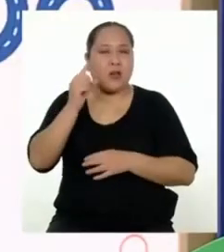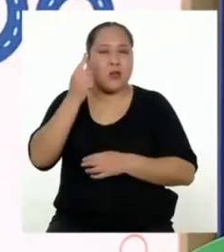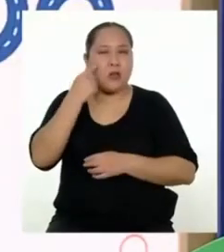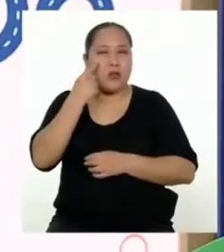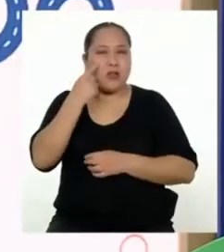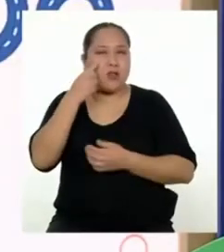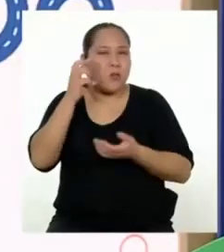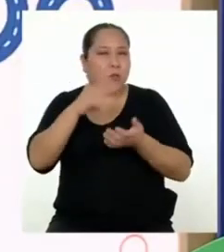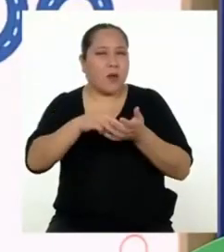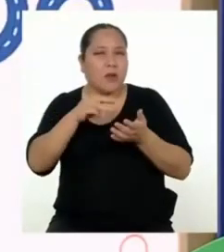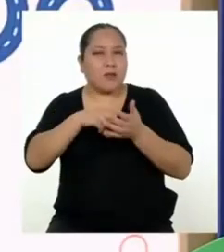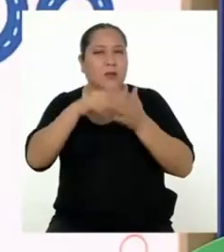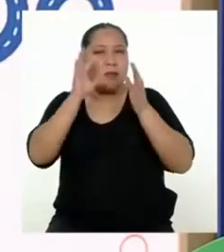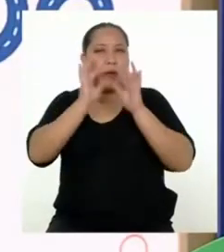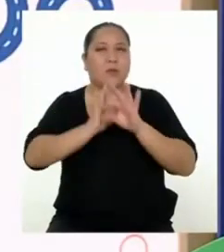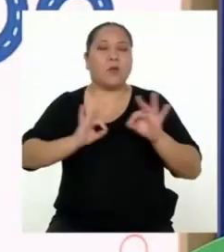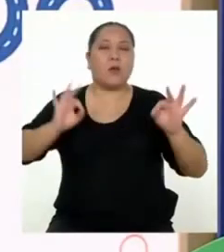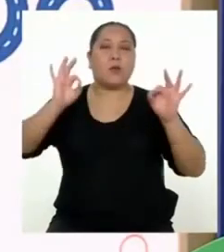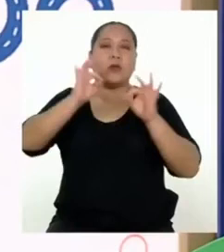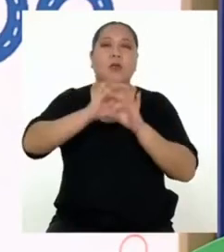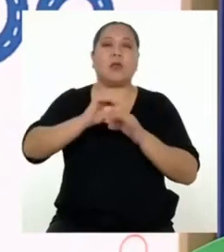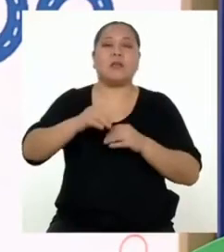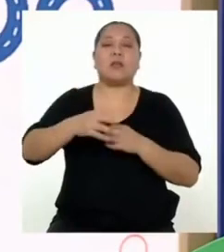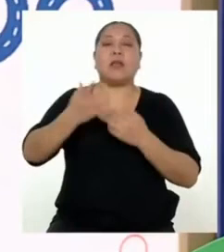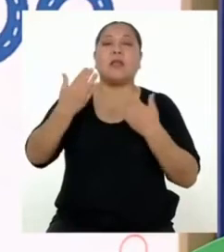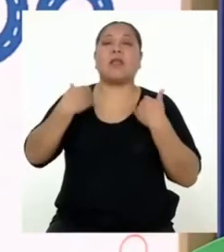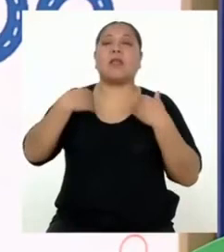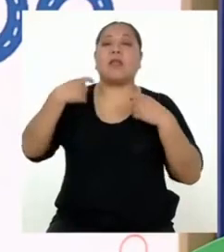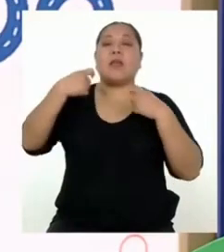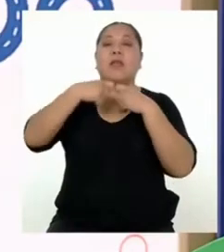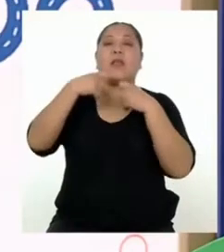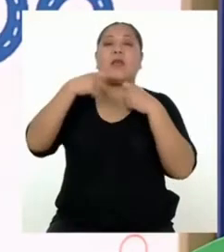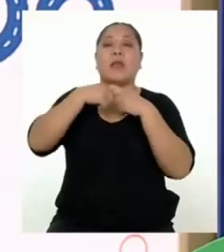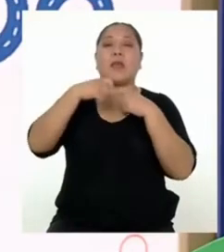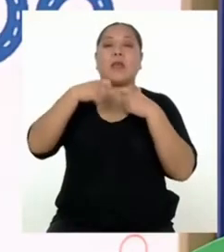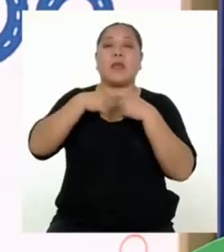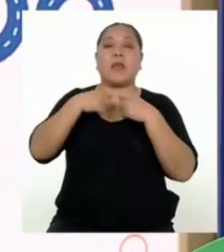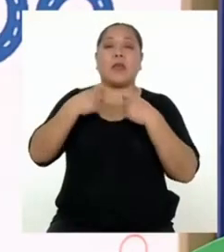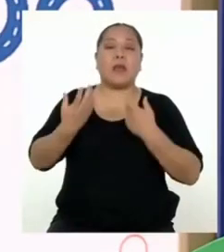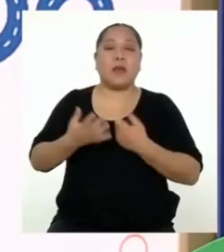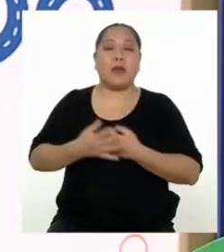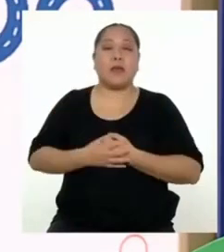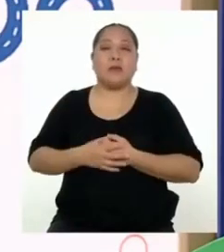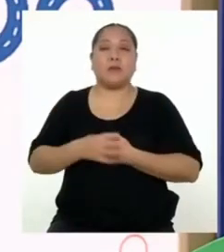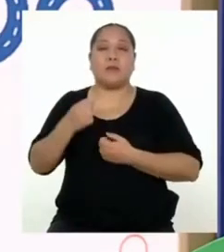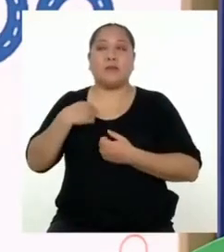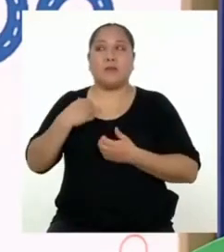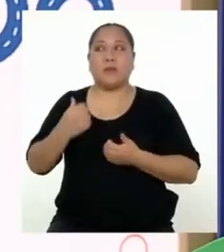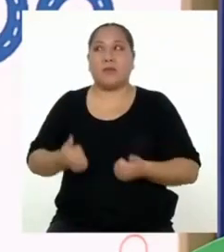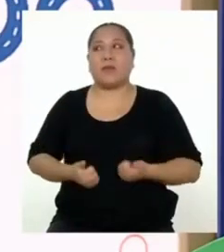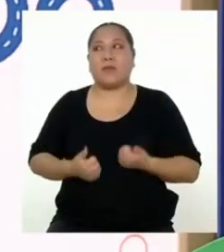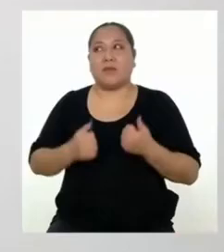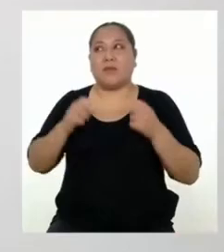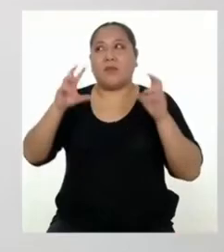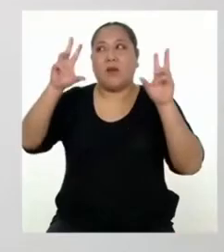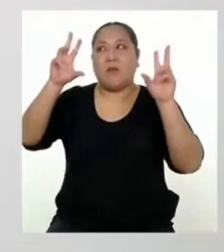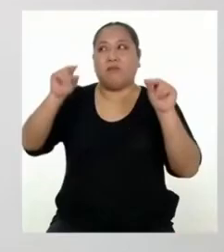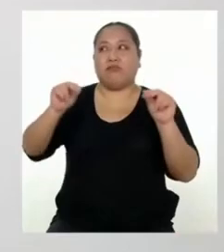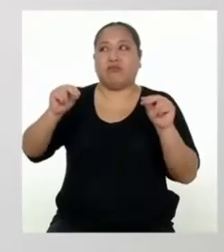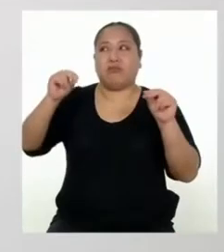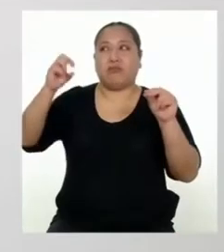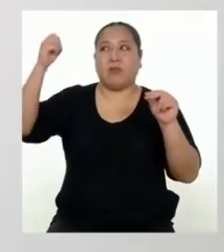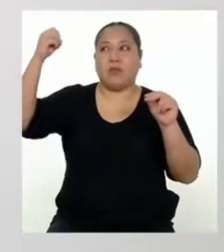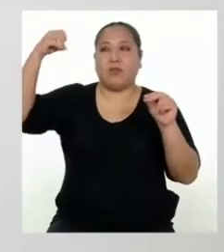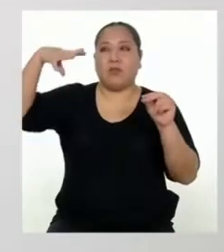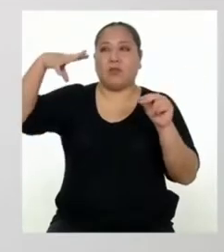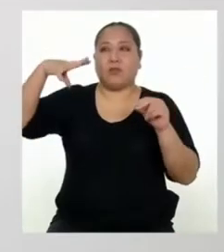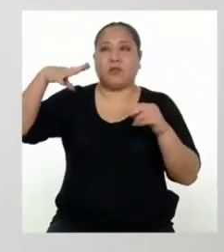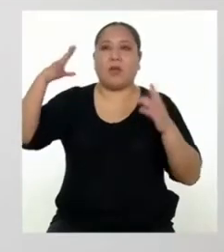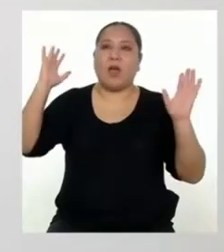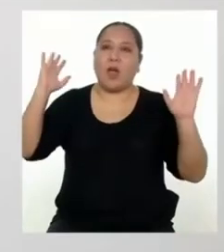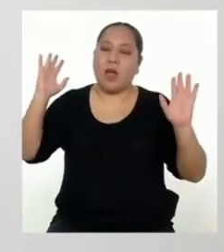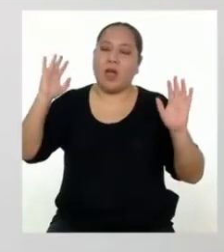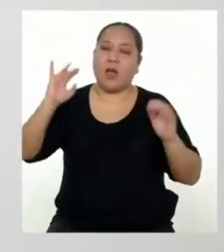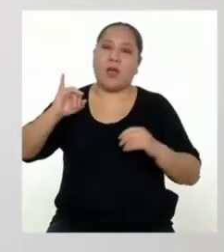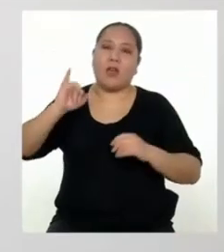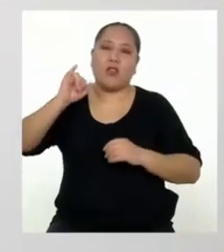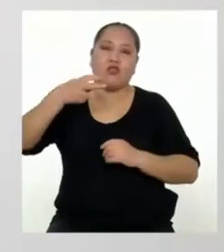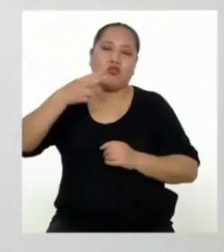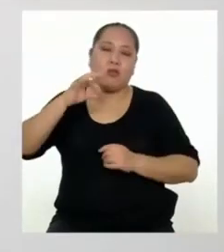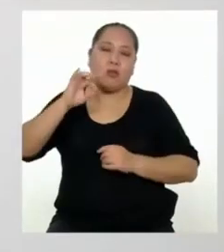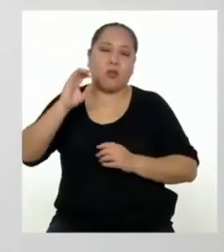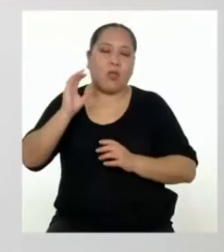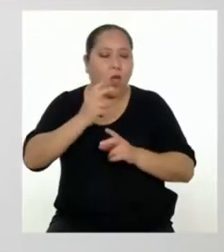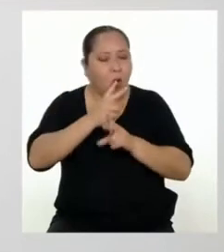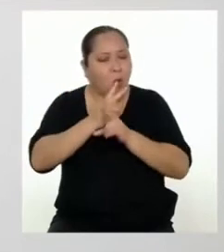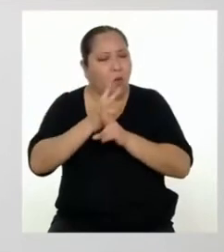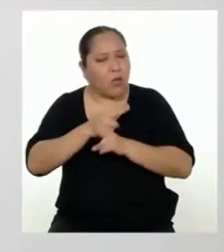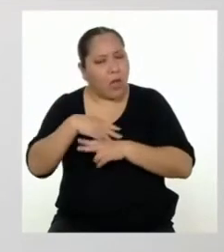tanto de la importancia de tener energía eléctrica. Sobre todo, lo vivimos cuando apagué la llave general. Ay, Jonathan, más cuidado